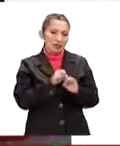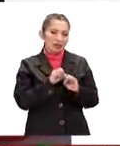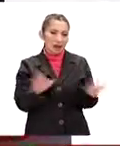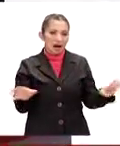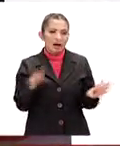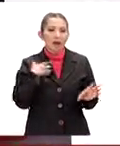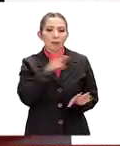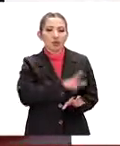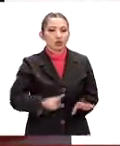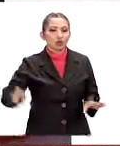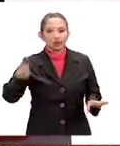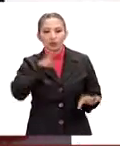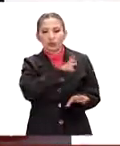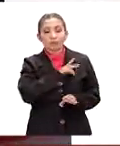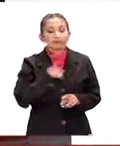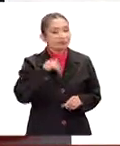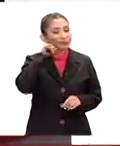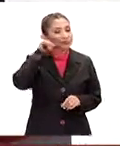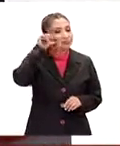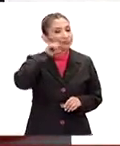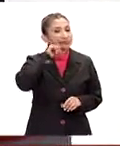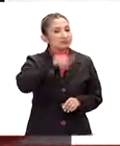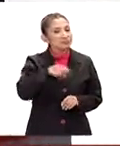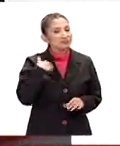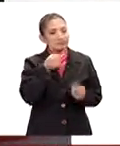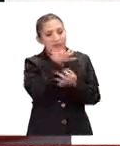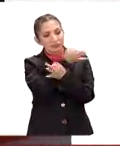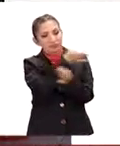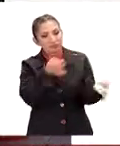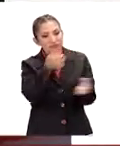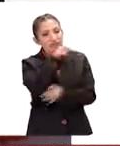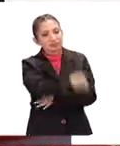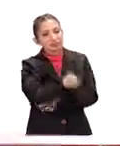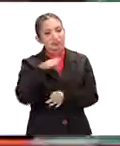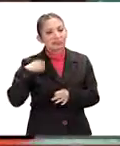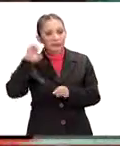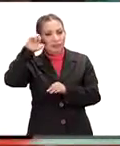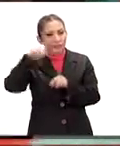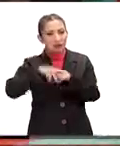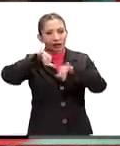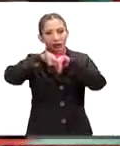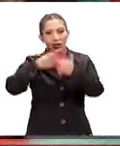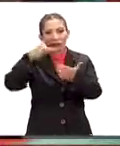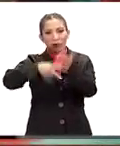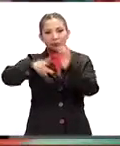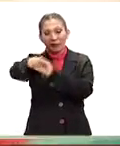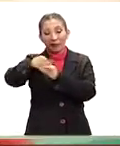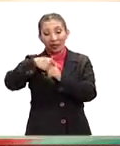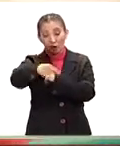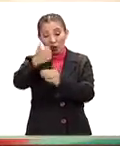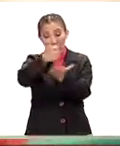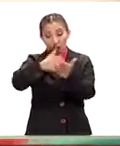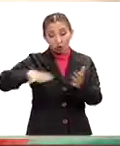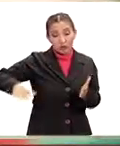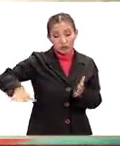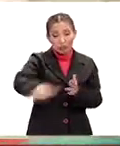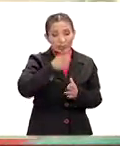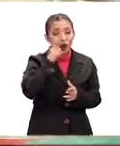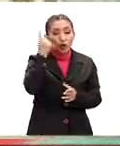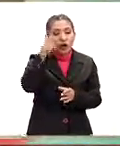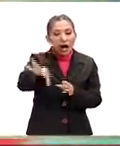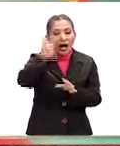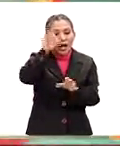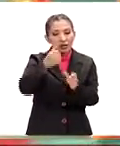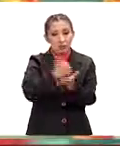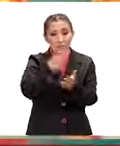obviamente, Portugal. Bueno, ayer también se da a conocer que la Eurocopa 2020, en una de las ciudades, y por qué digo una de